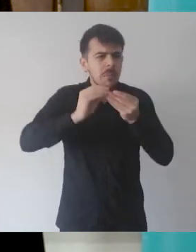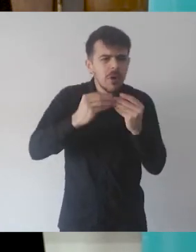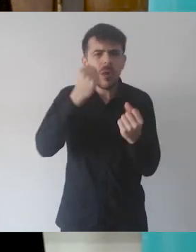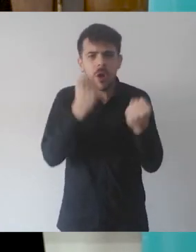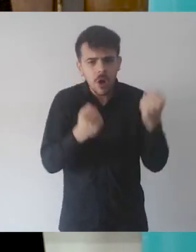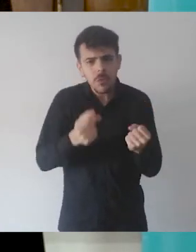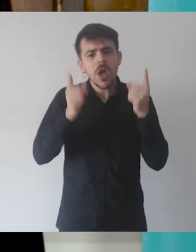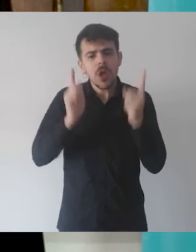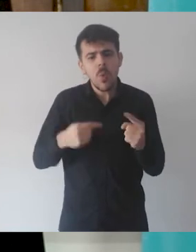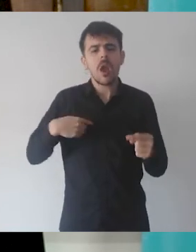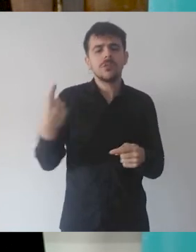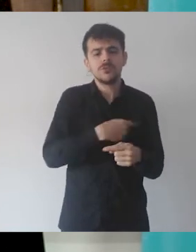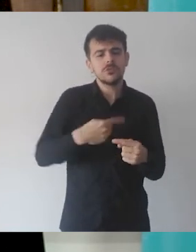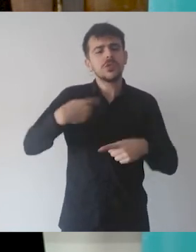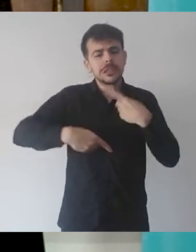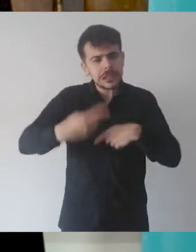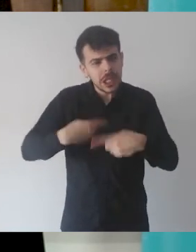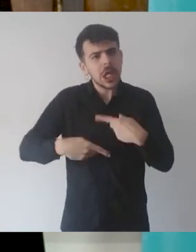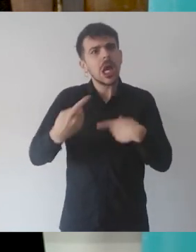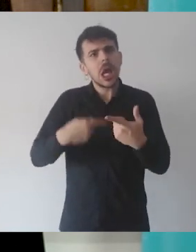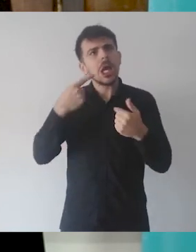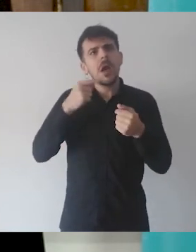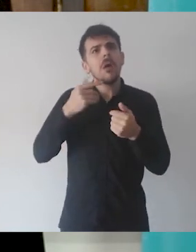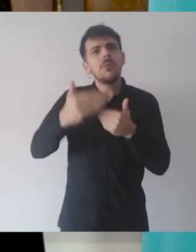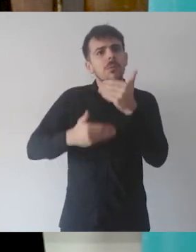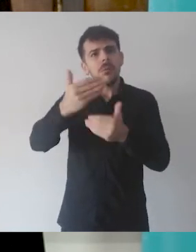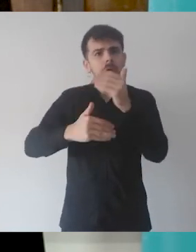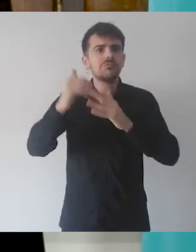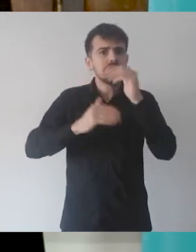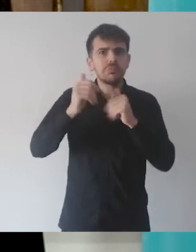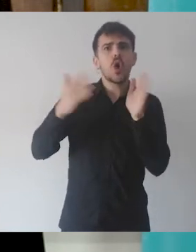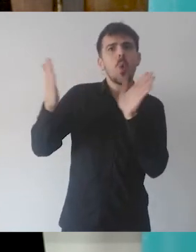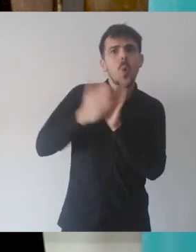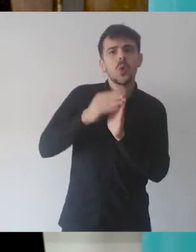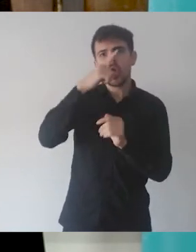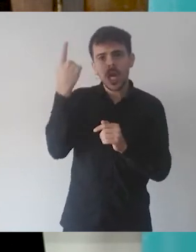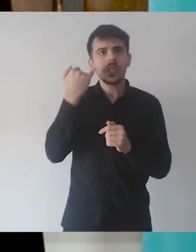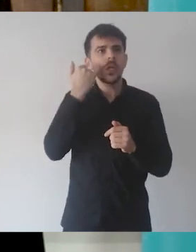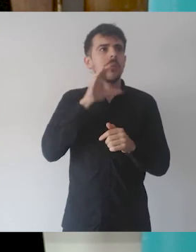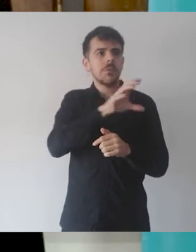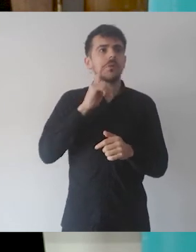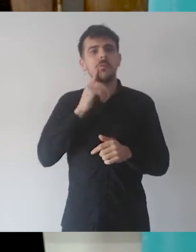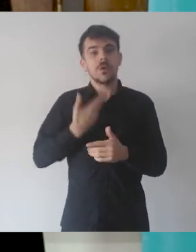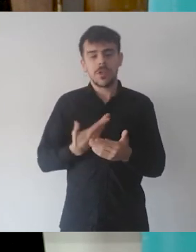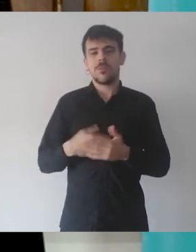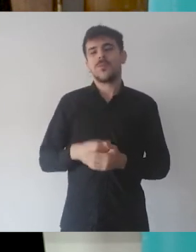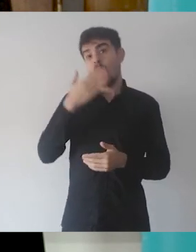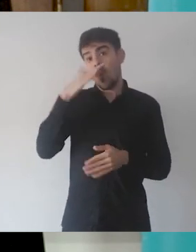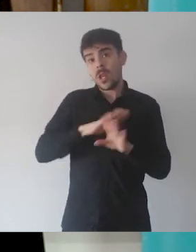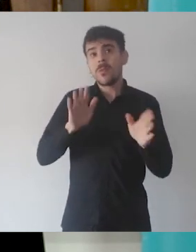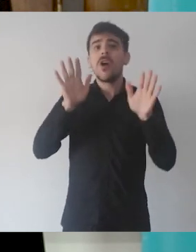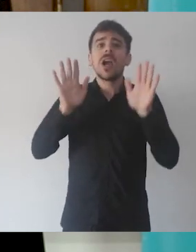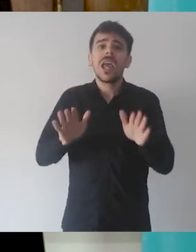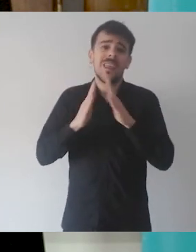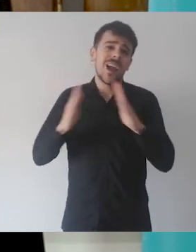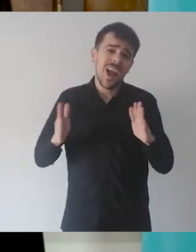entre municipio, la provincia y la nación. Por último, y como siempre lo decimos, Quedate en casa es la